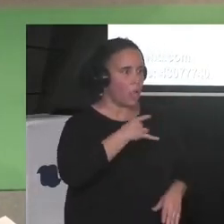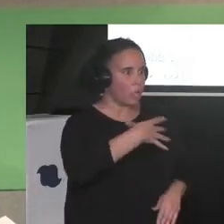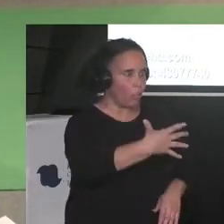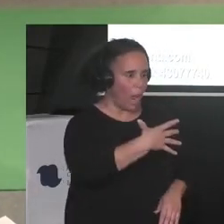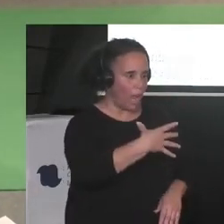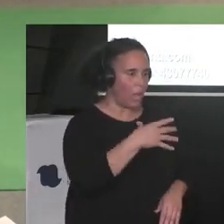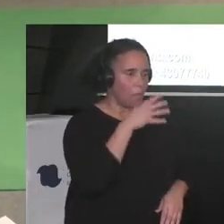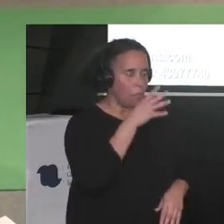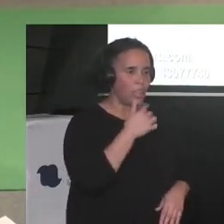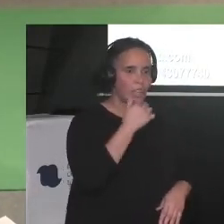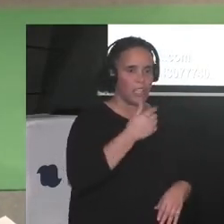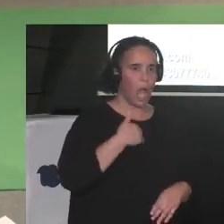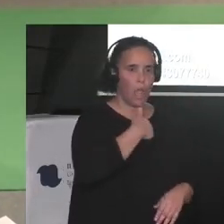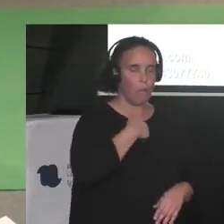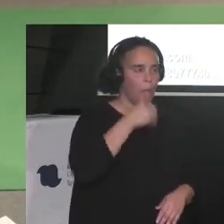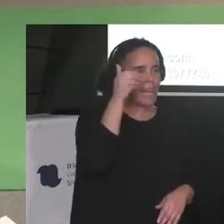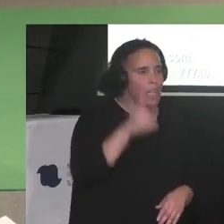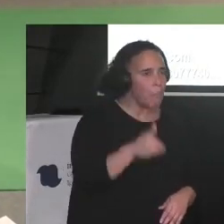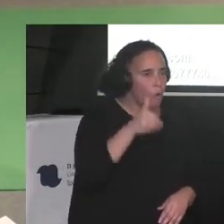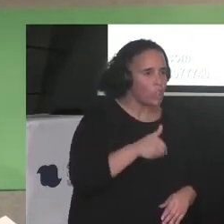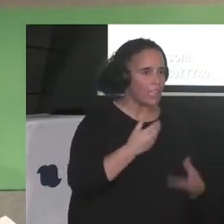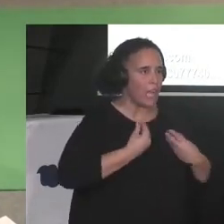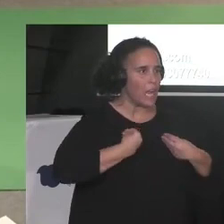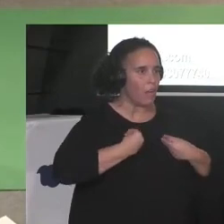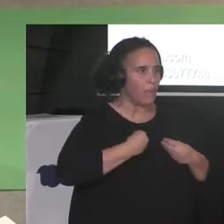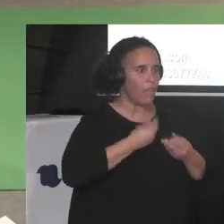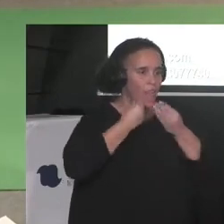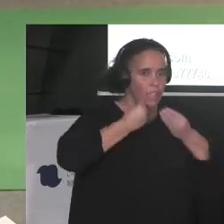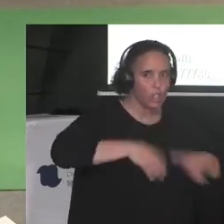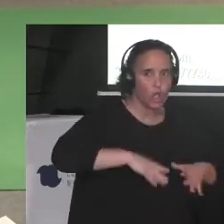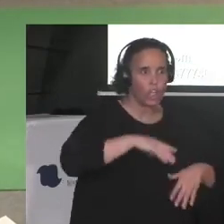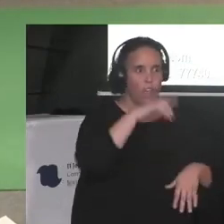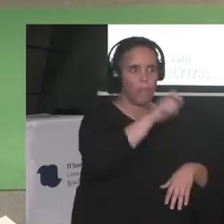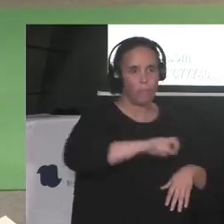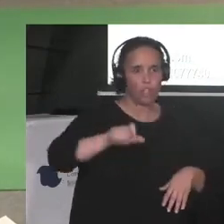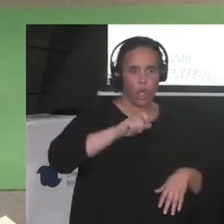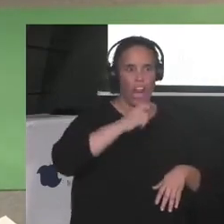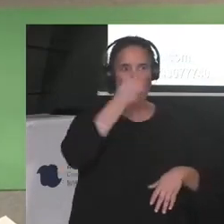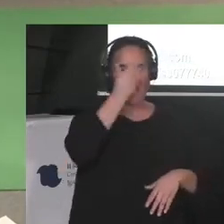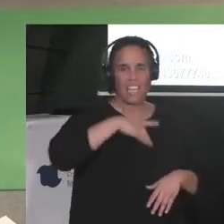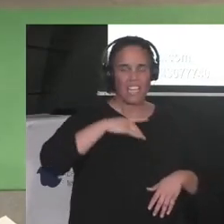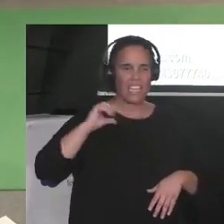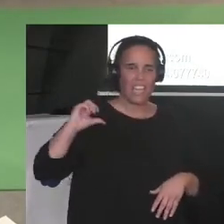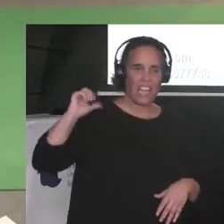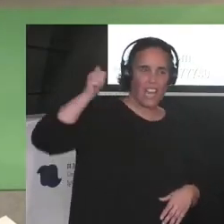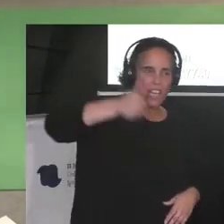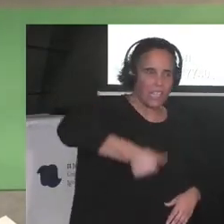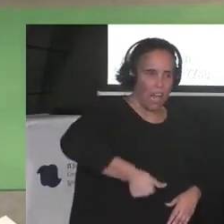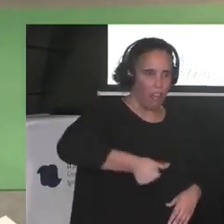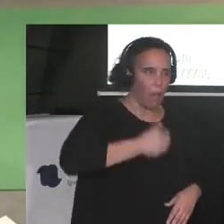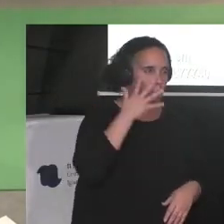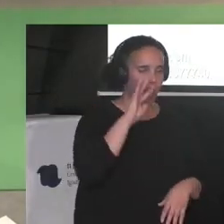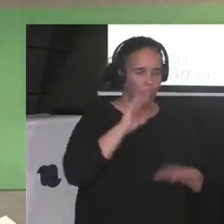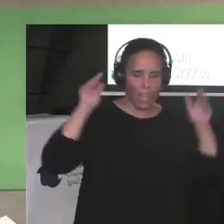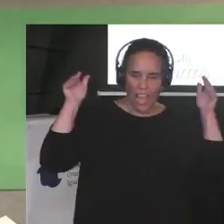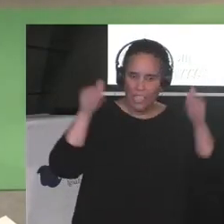un papel crucial en las vidas e historias de las racializadas y siendo el centro de todo.